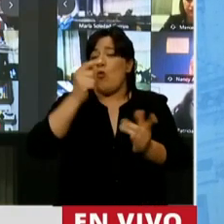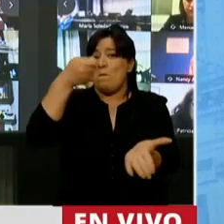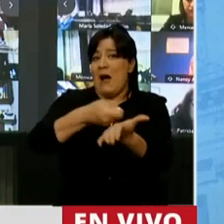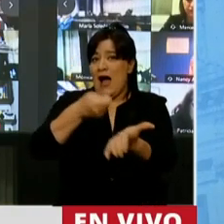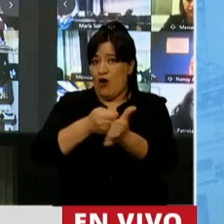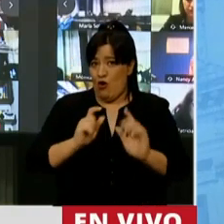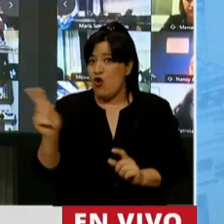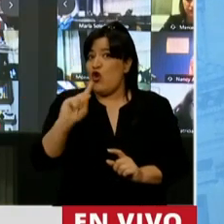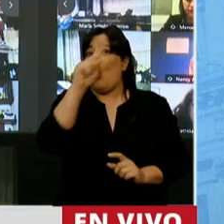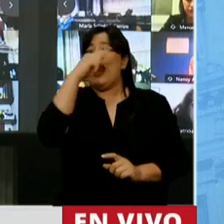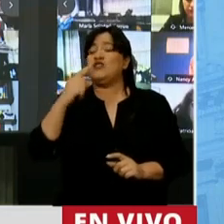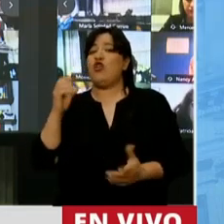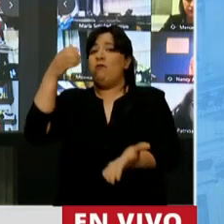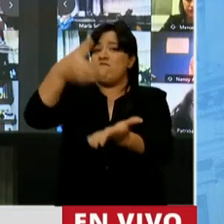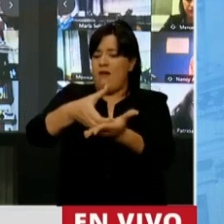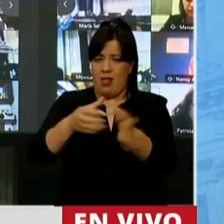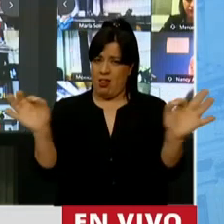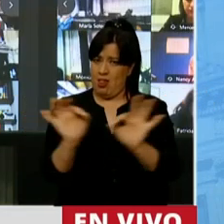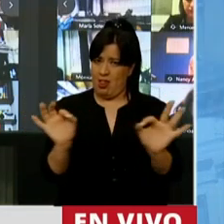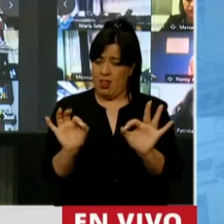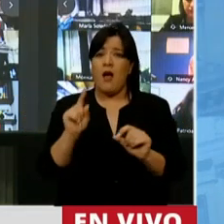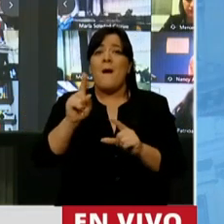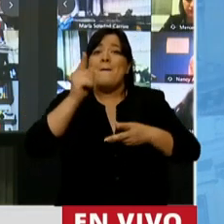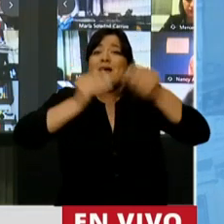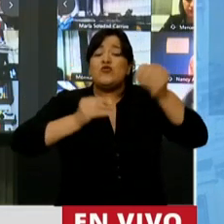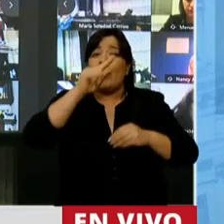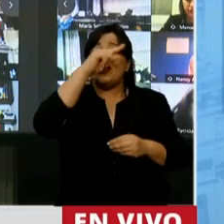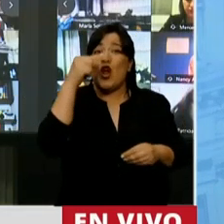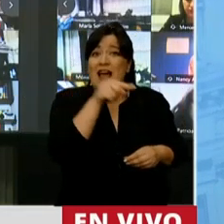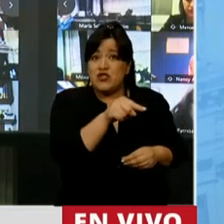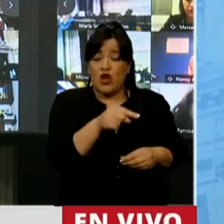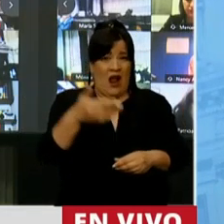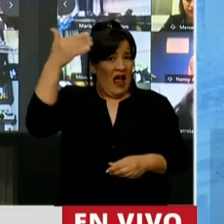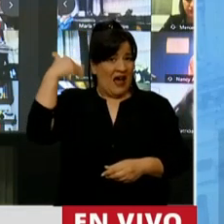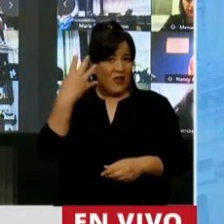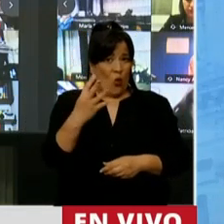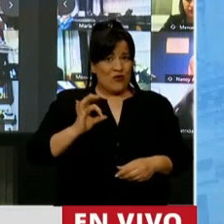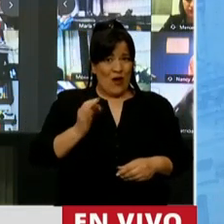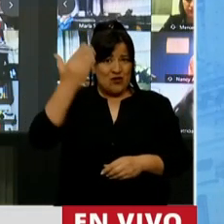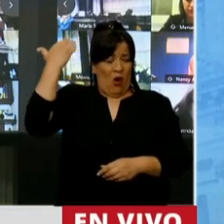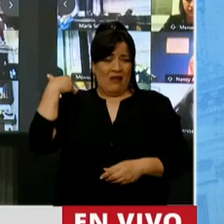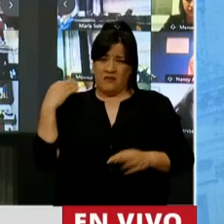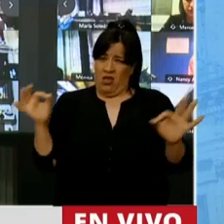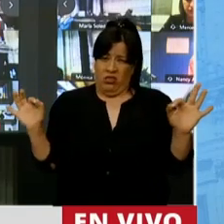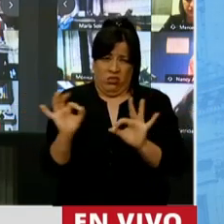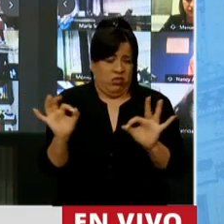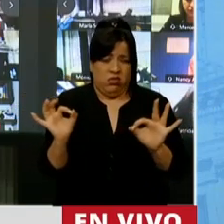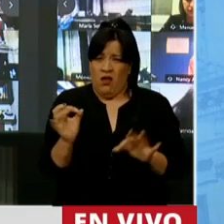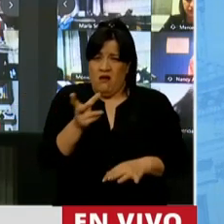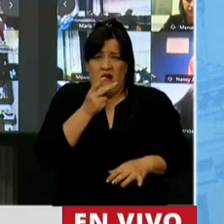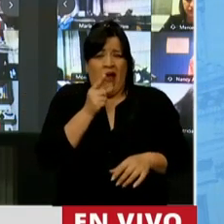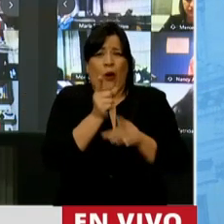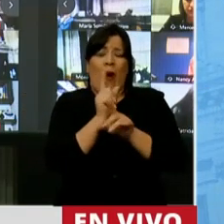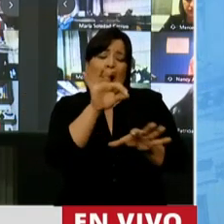tucumano, señor Presidente. Con el presupuesto nacional, no hemos podido ni plantar